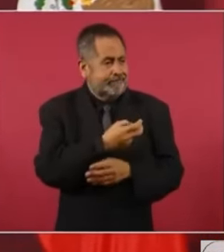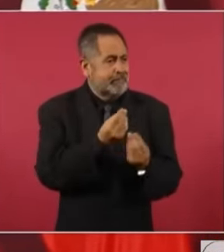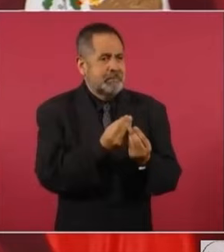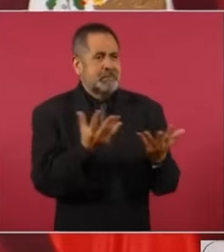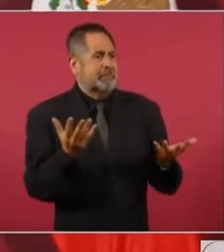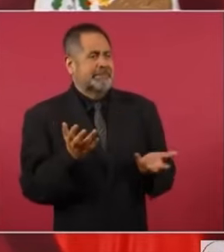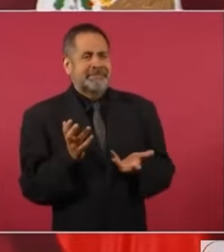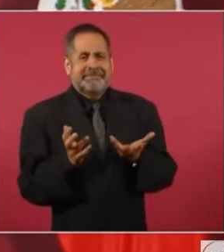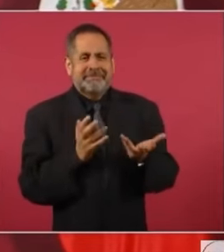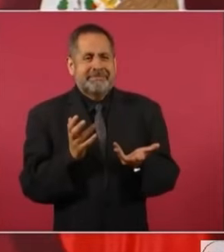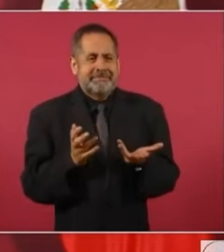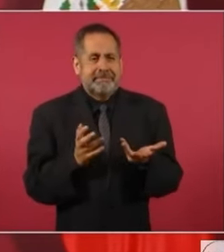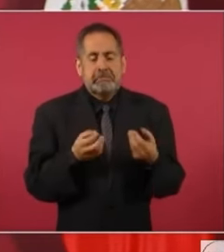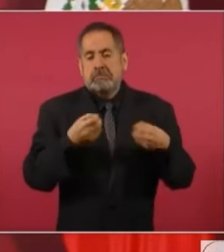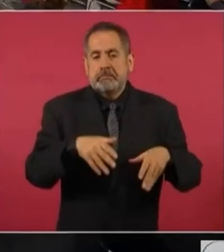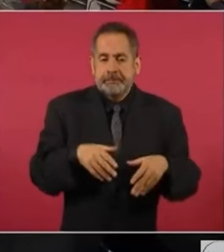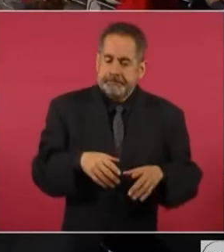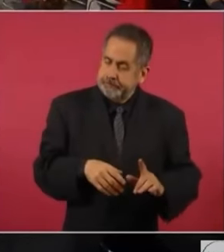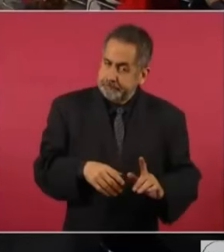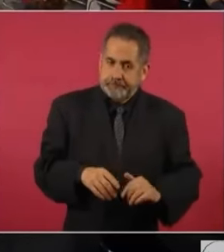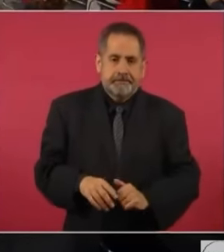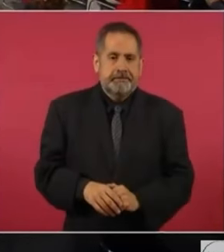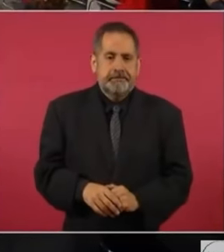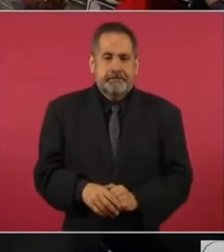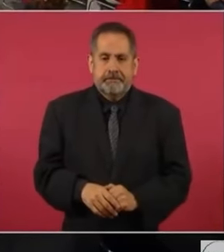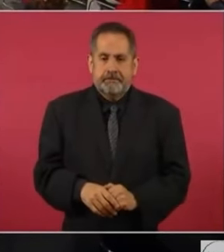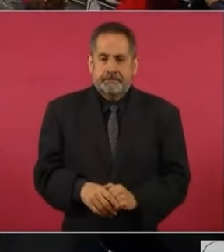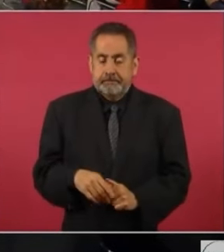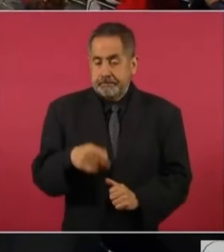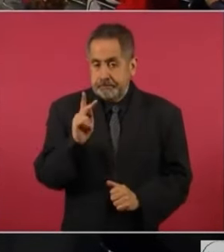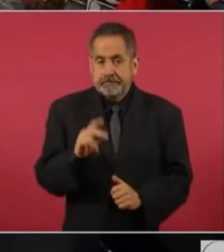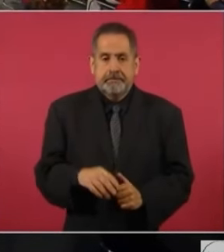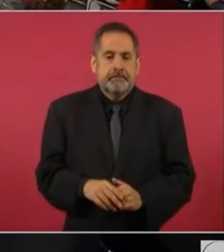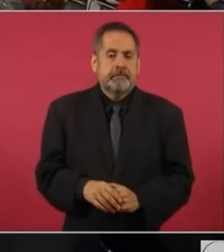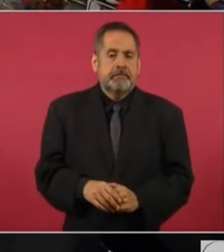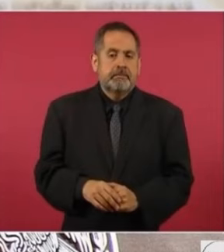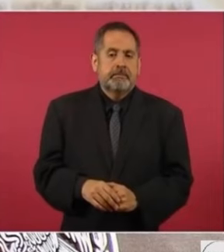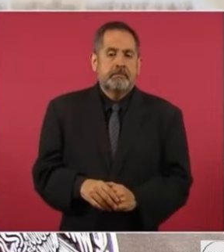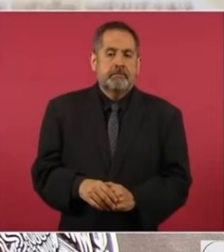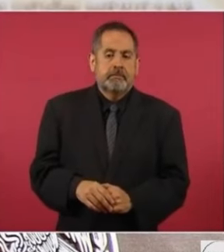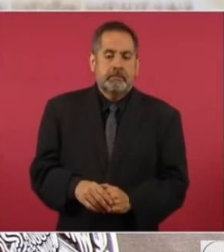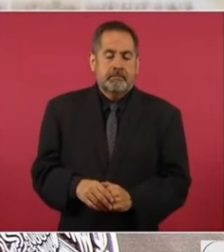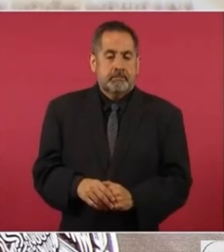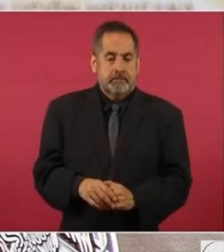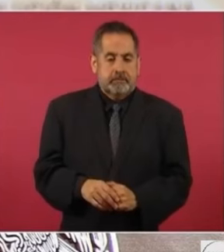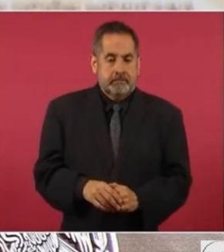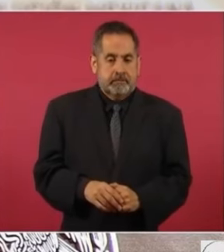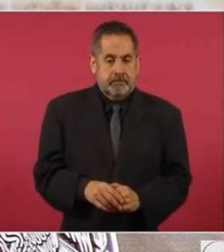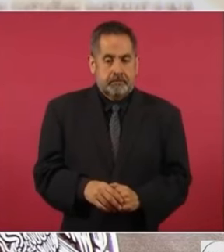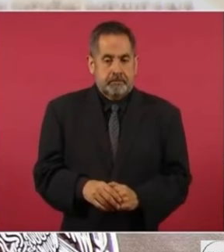nada más que